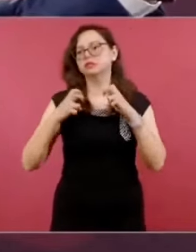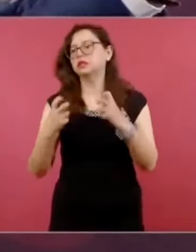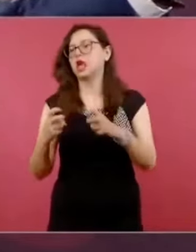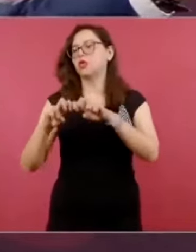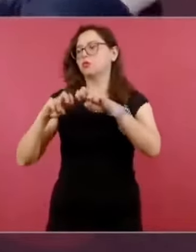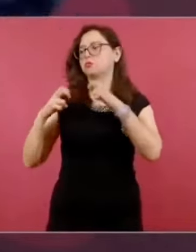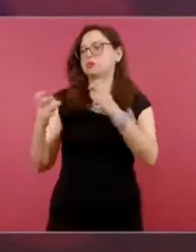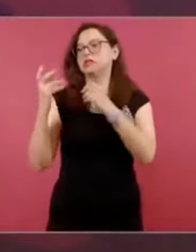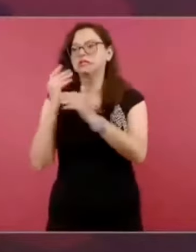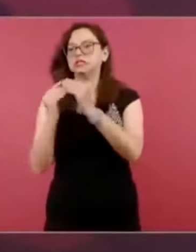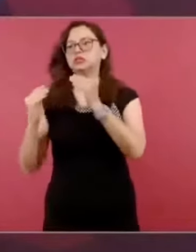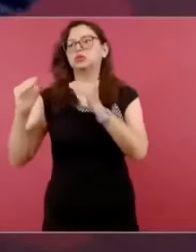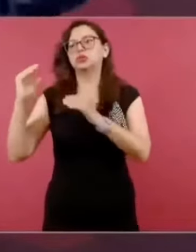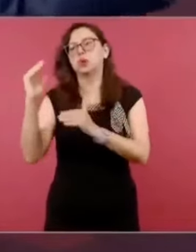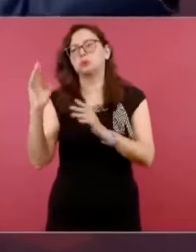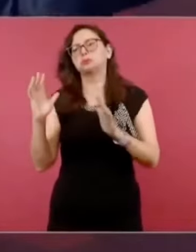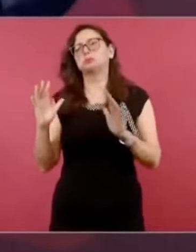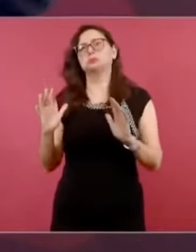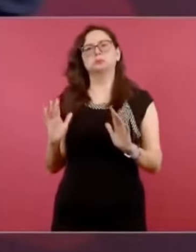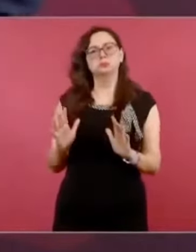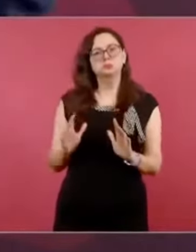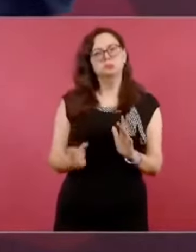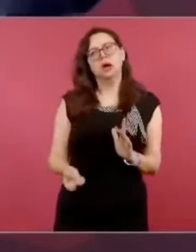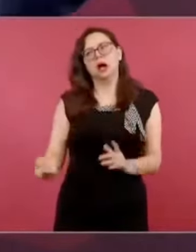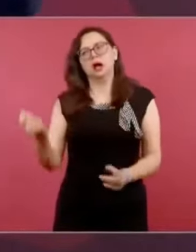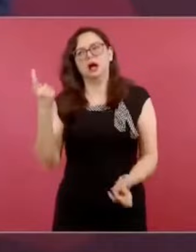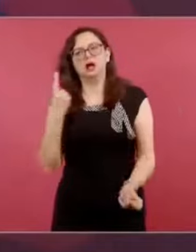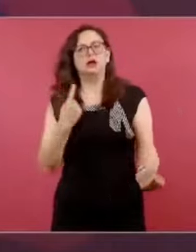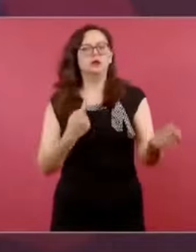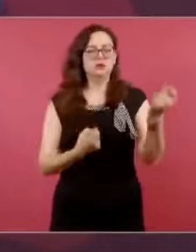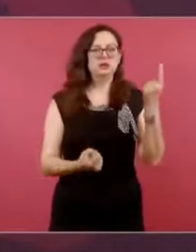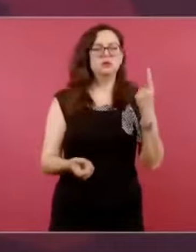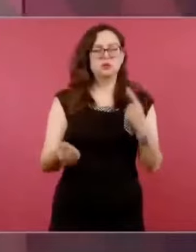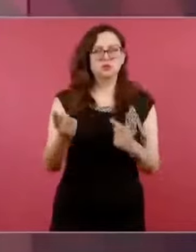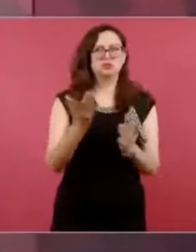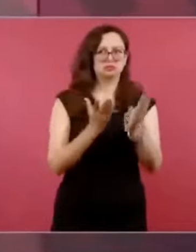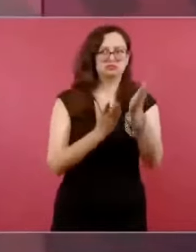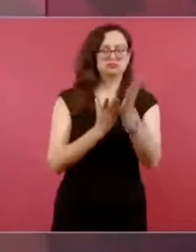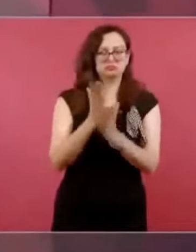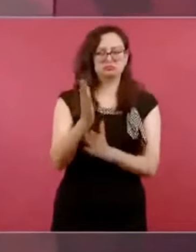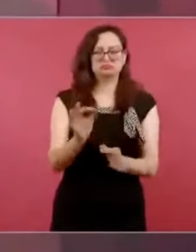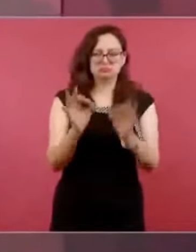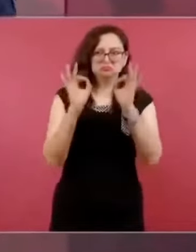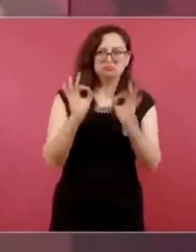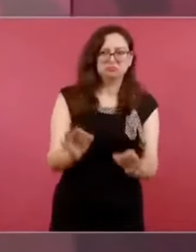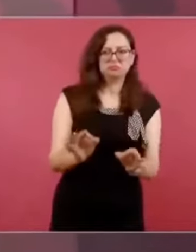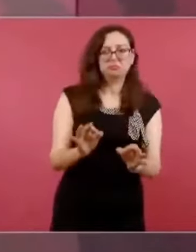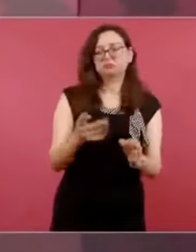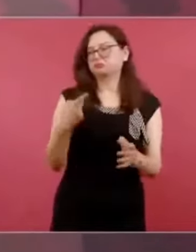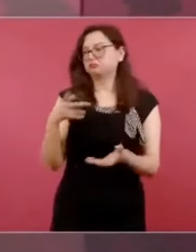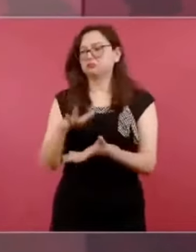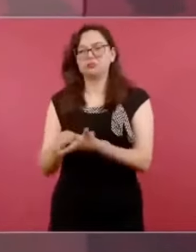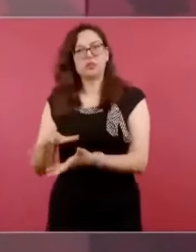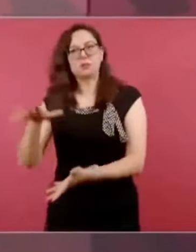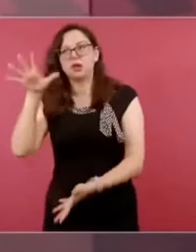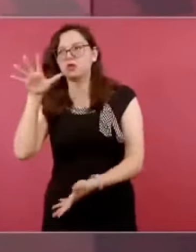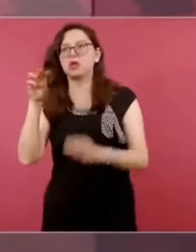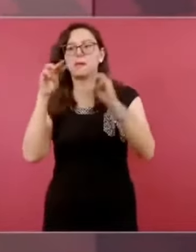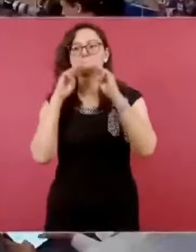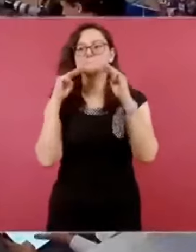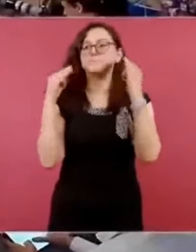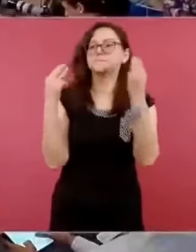Pero está al servicio de potentados y de la mafia